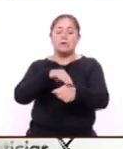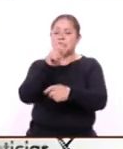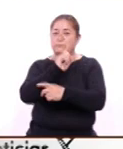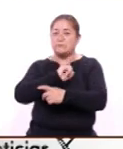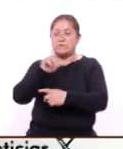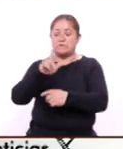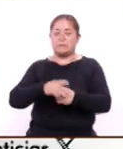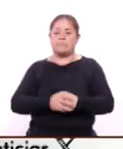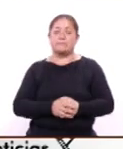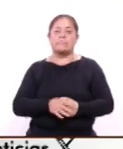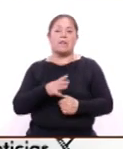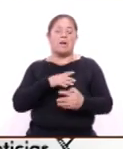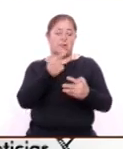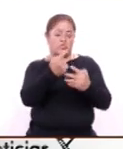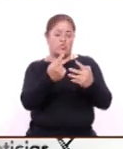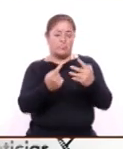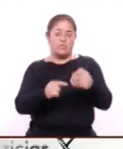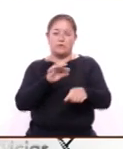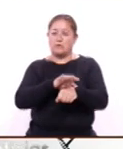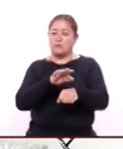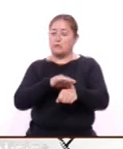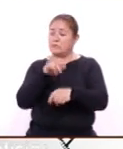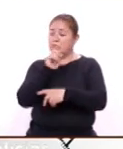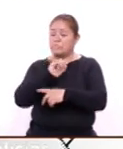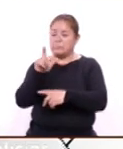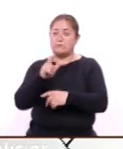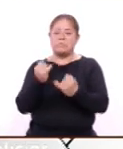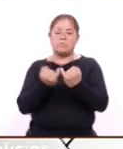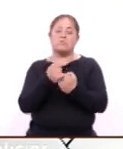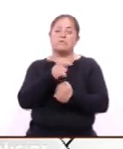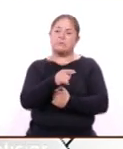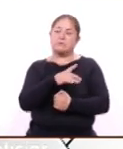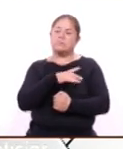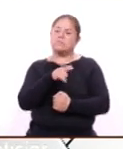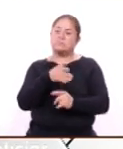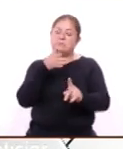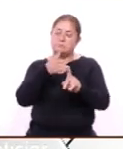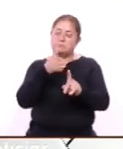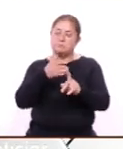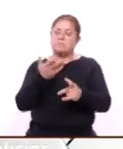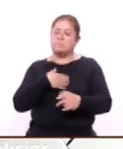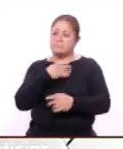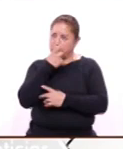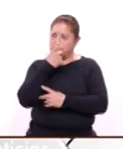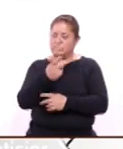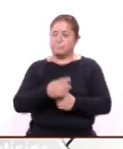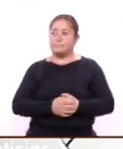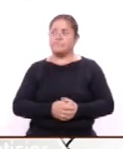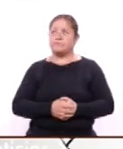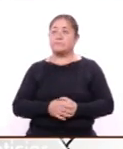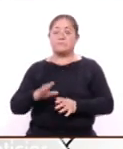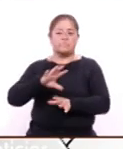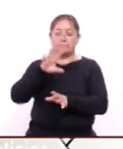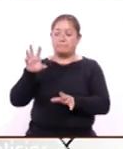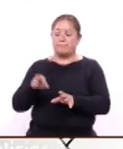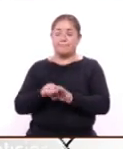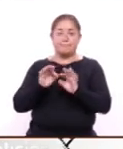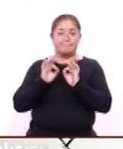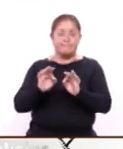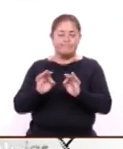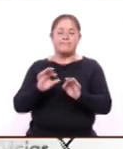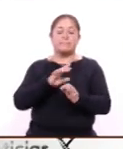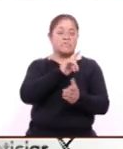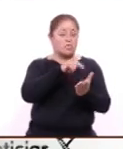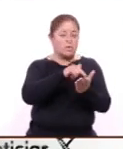médicos especialistas. Aparte, es un inmueble que yo quiero decir que es totalmente adecuado con los